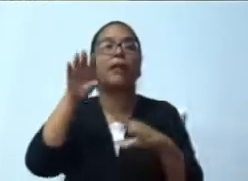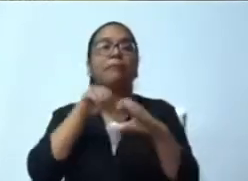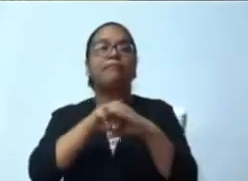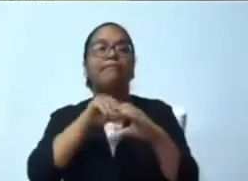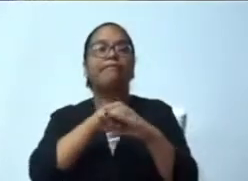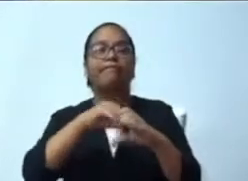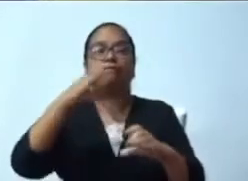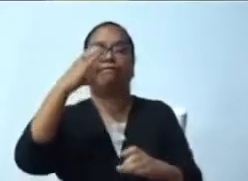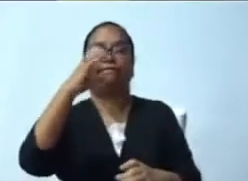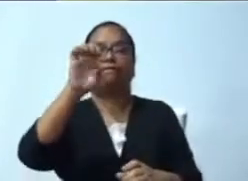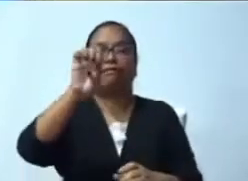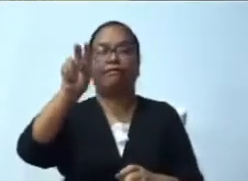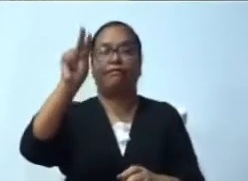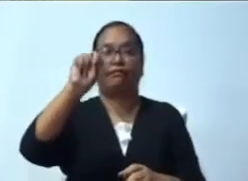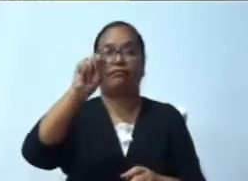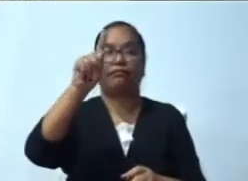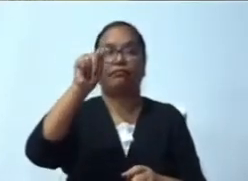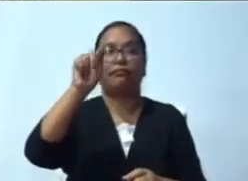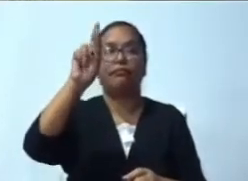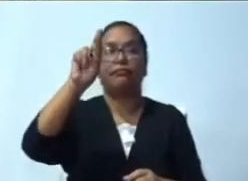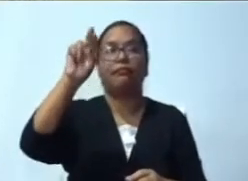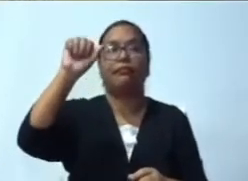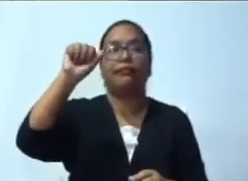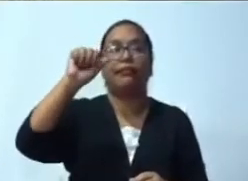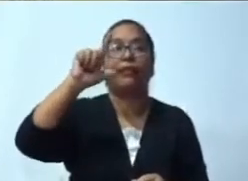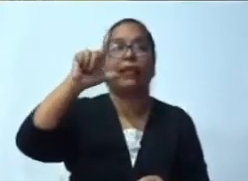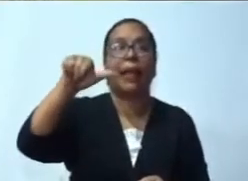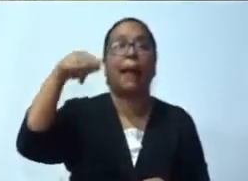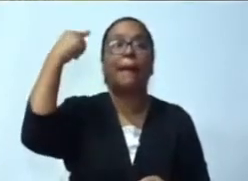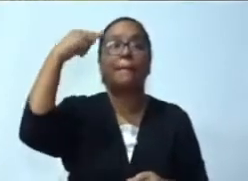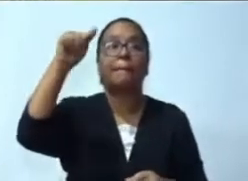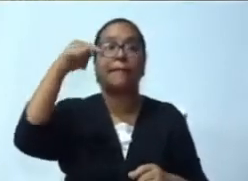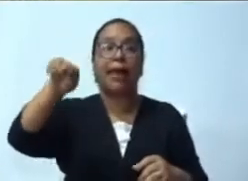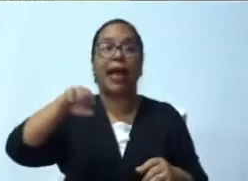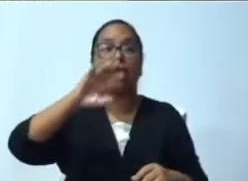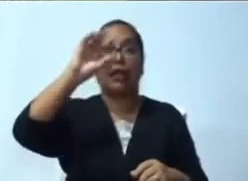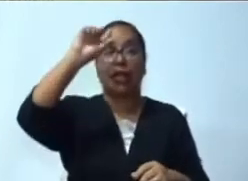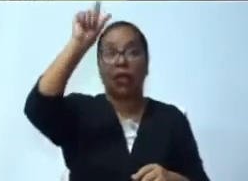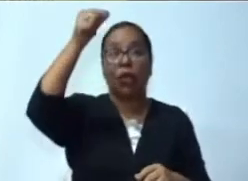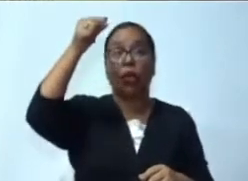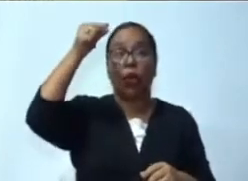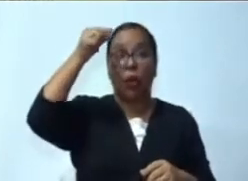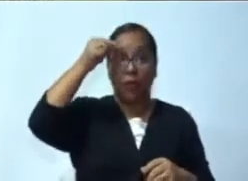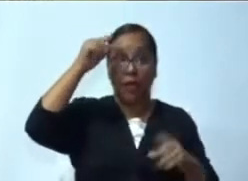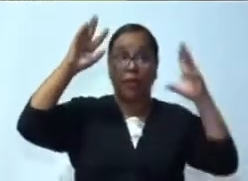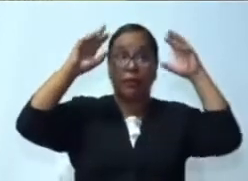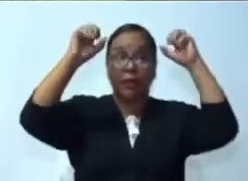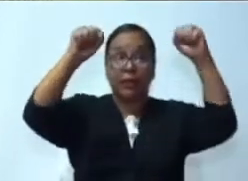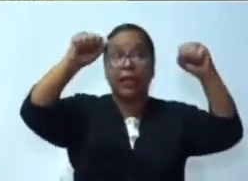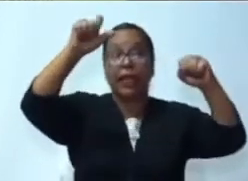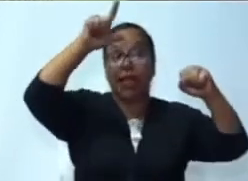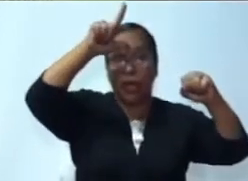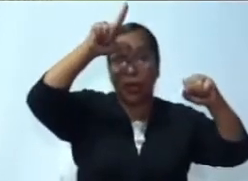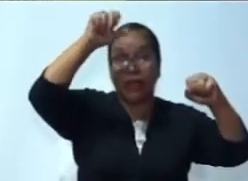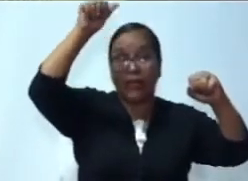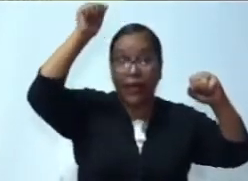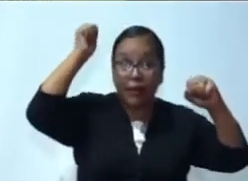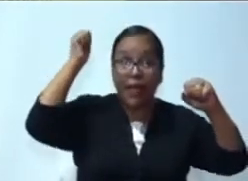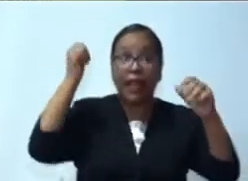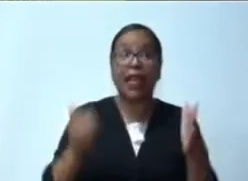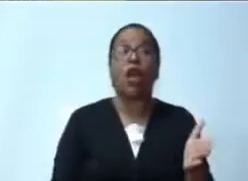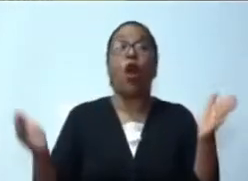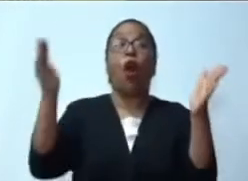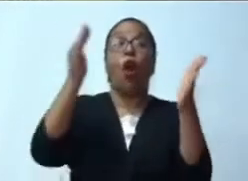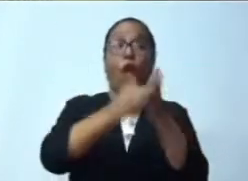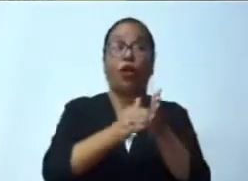para la reelección del presidente Luis Abinader. Díganle eso al país. Díganle eso. De ese préstamo,